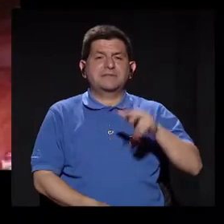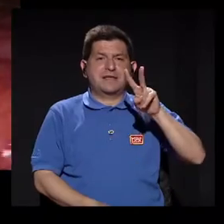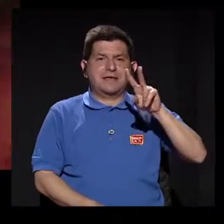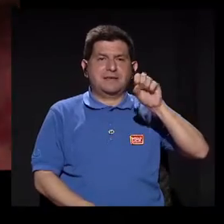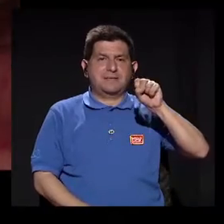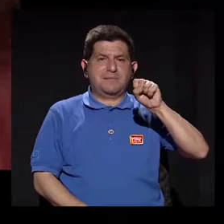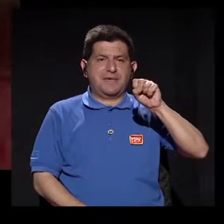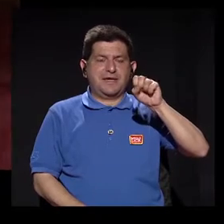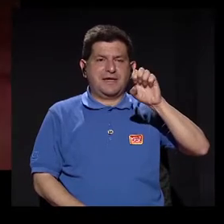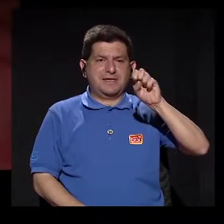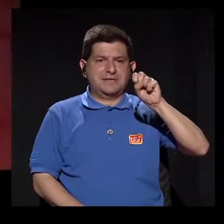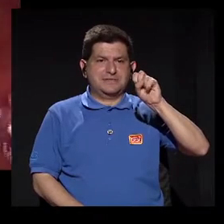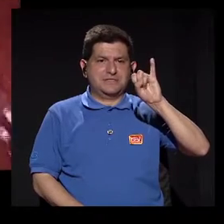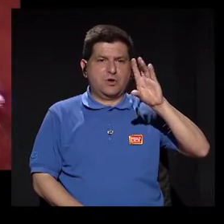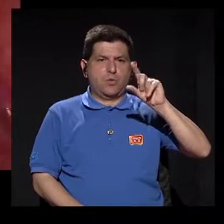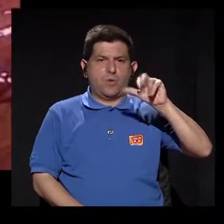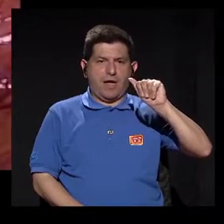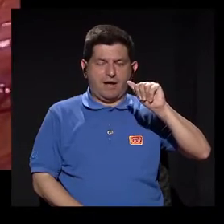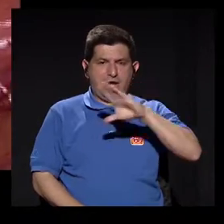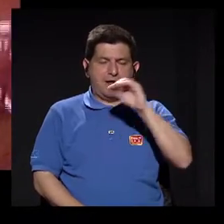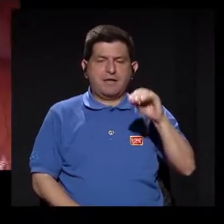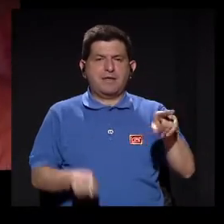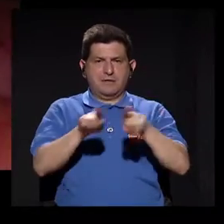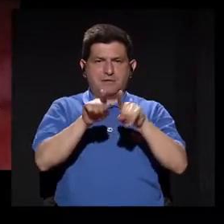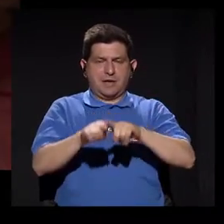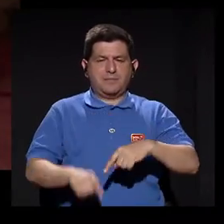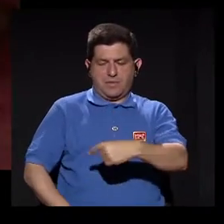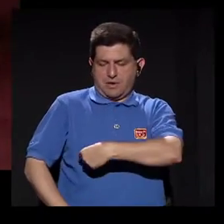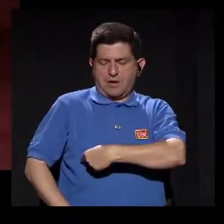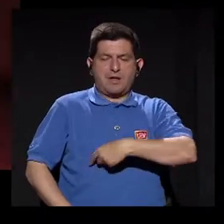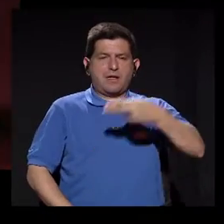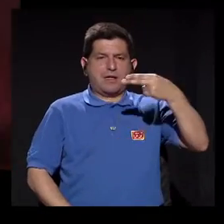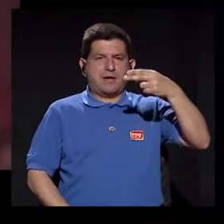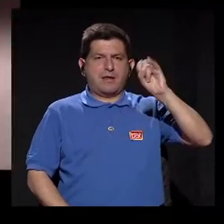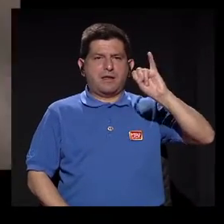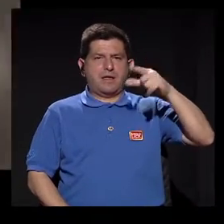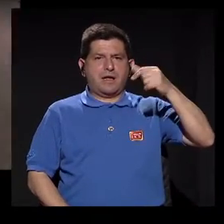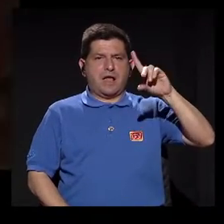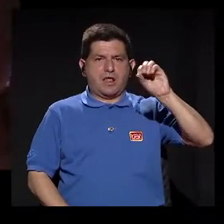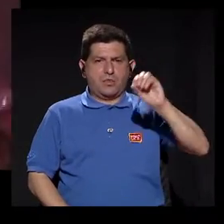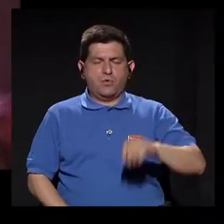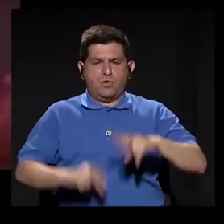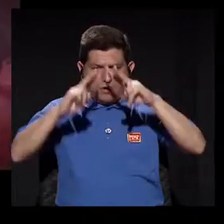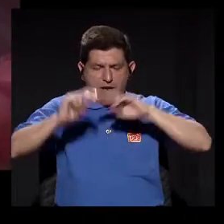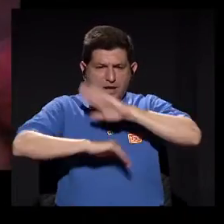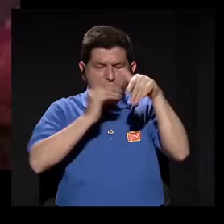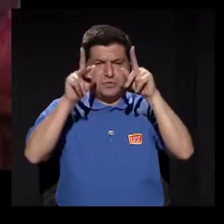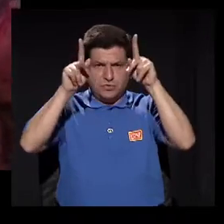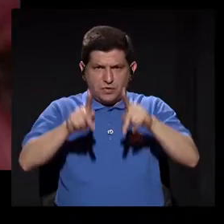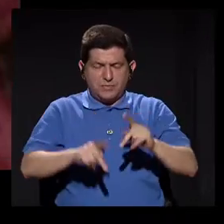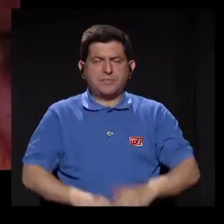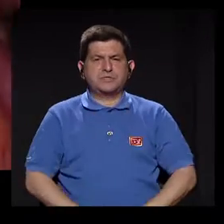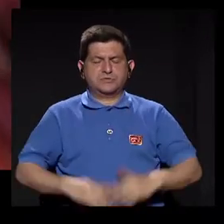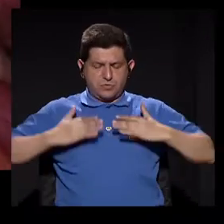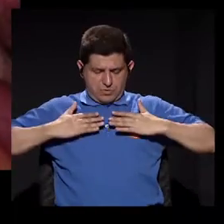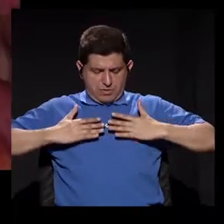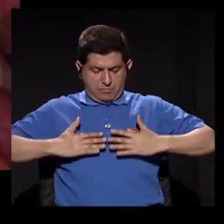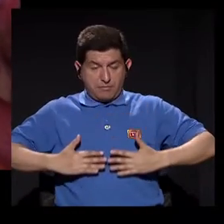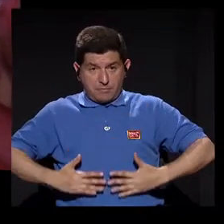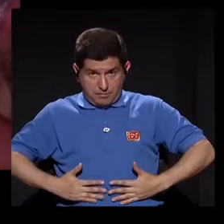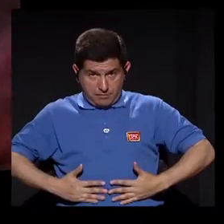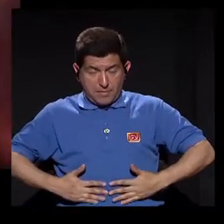las estructuras hepáticas y pues obviamente todos los órganos, hacer una inspección completa del paciente, de su cavidad